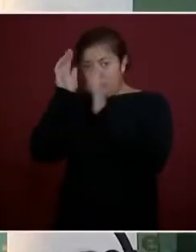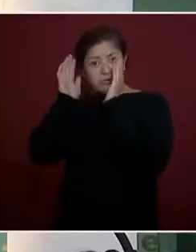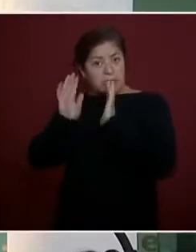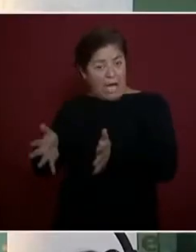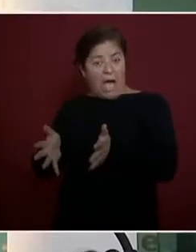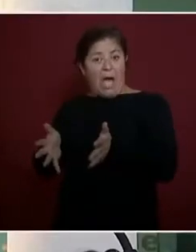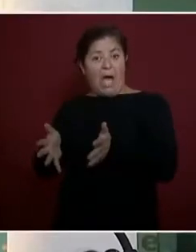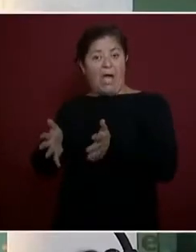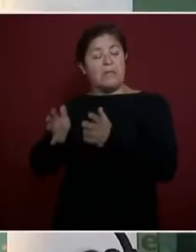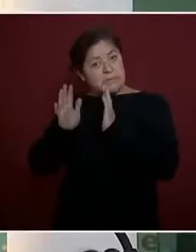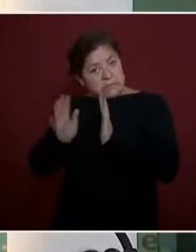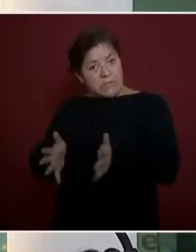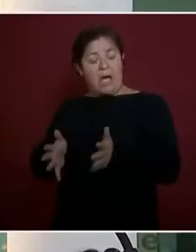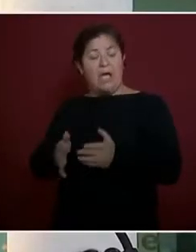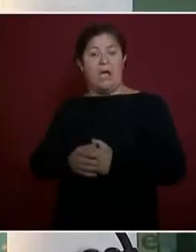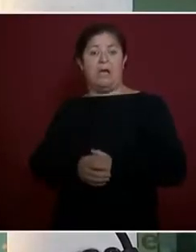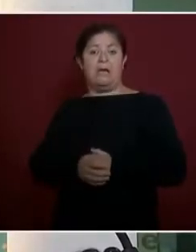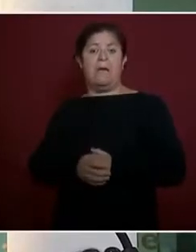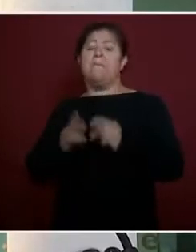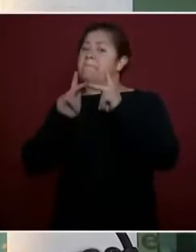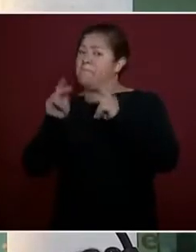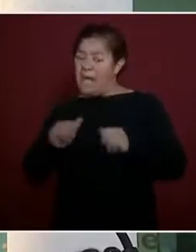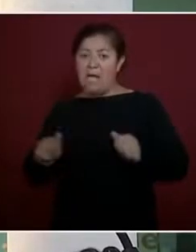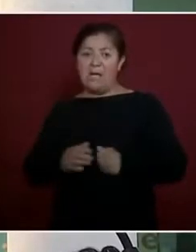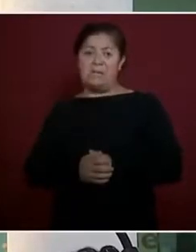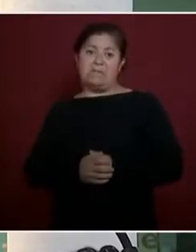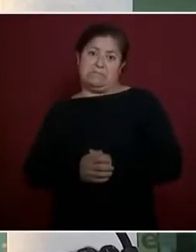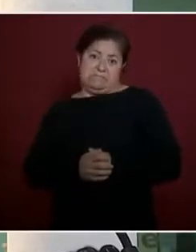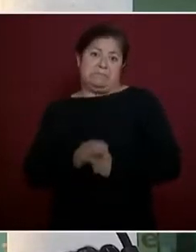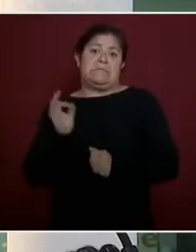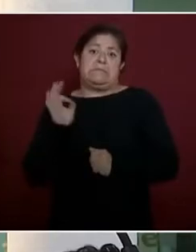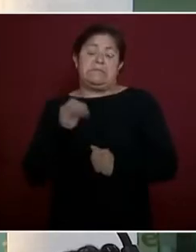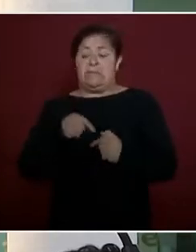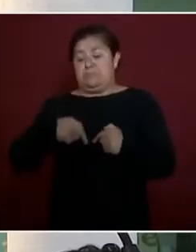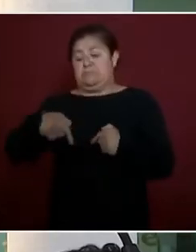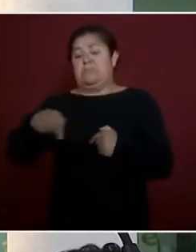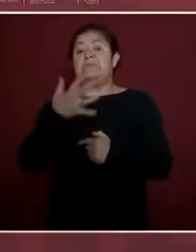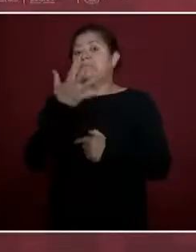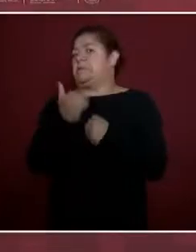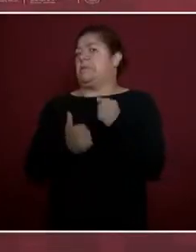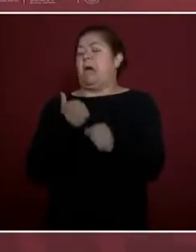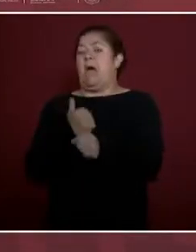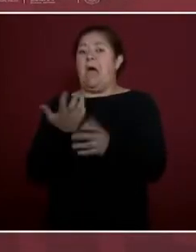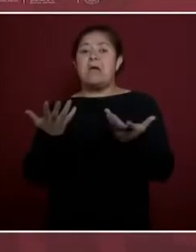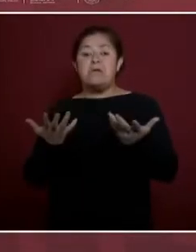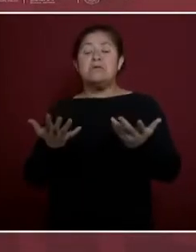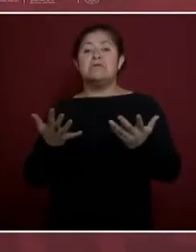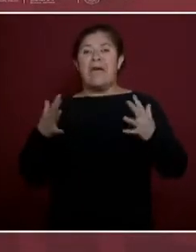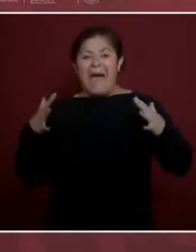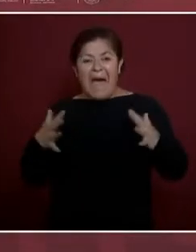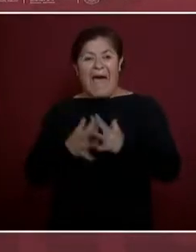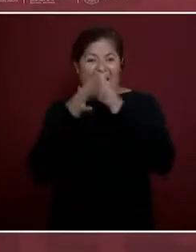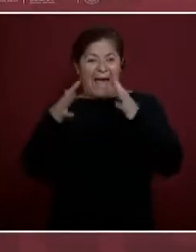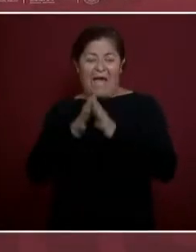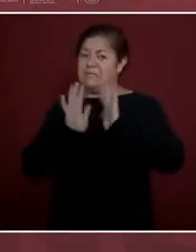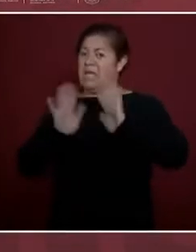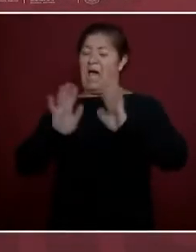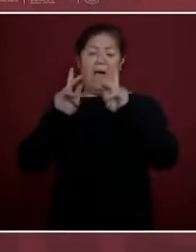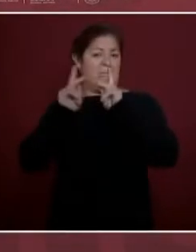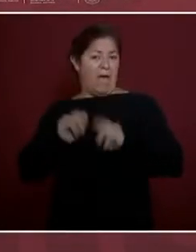que cuando menos cinco años no haya guerras, para